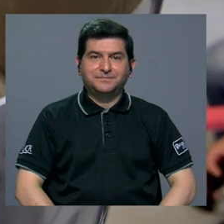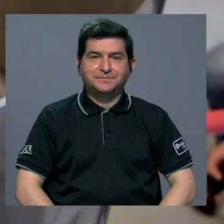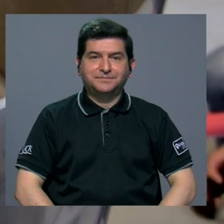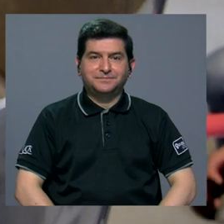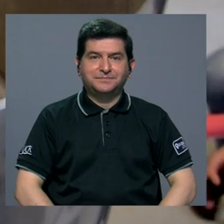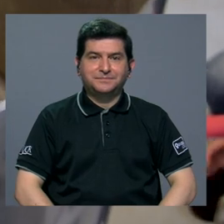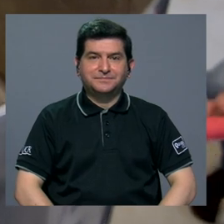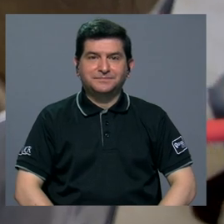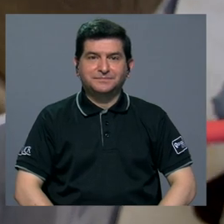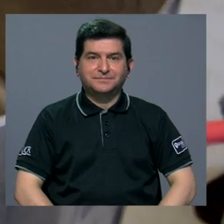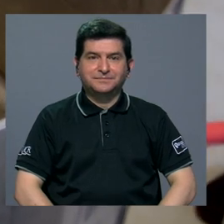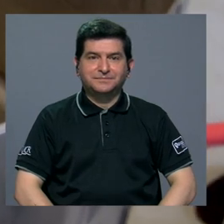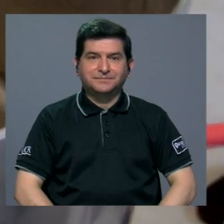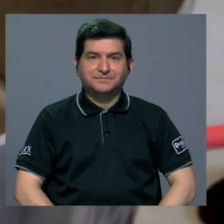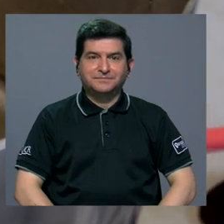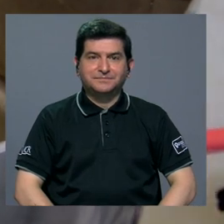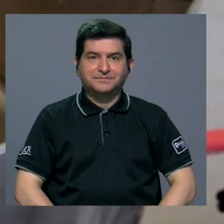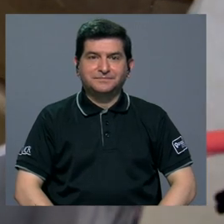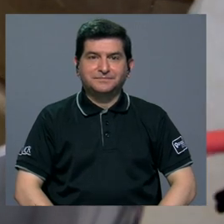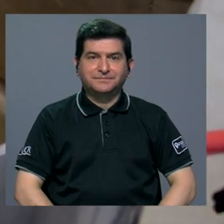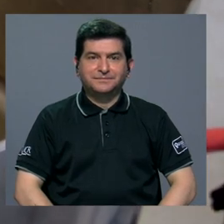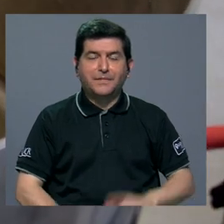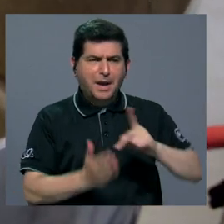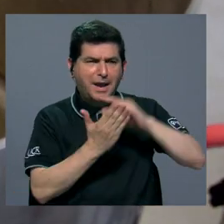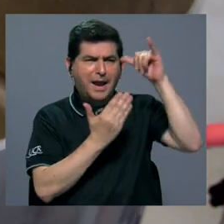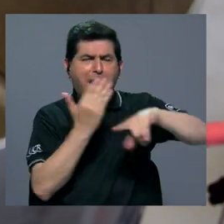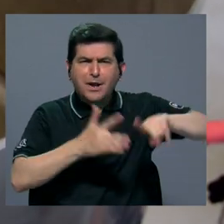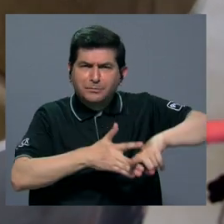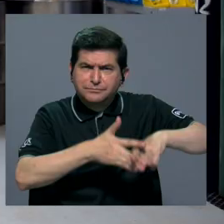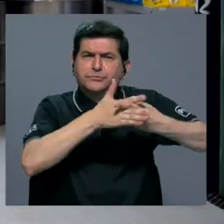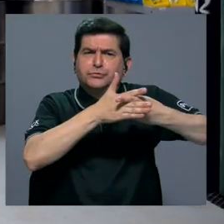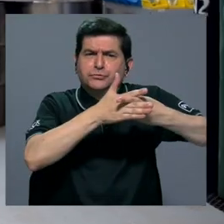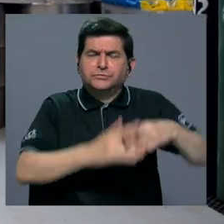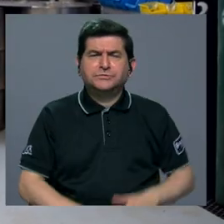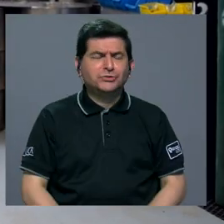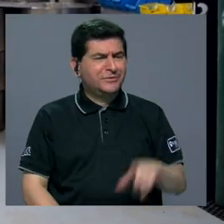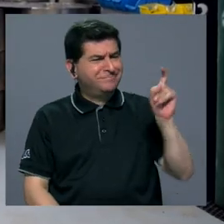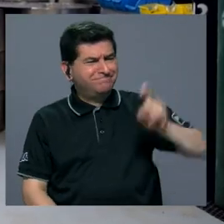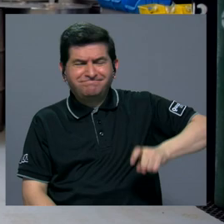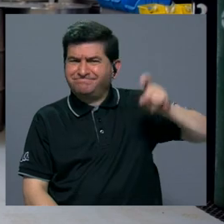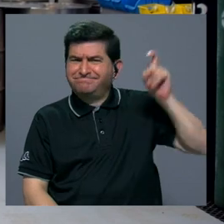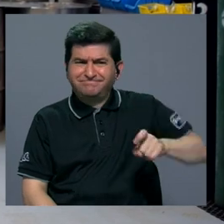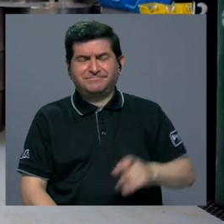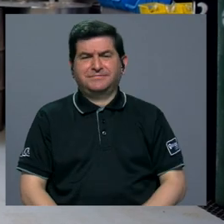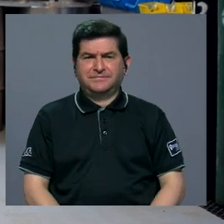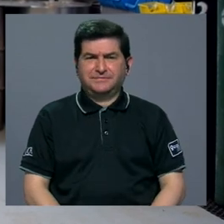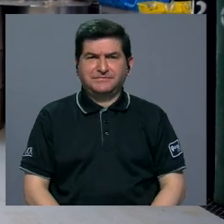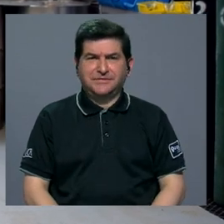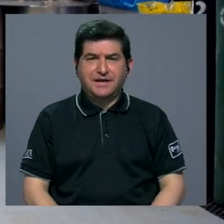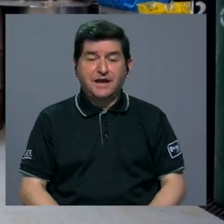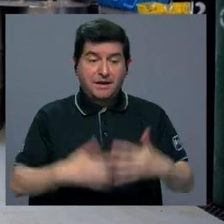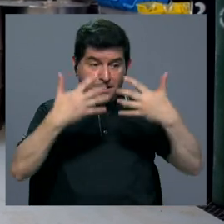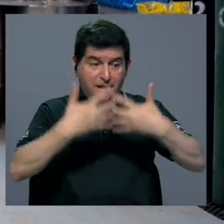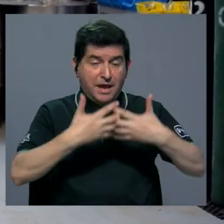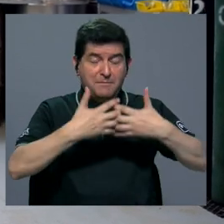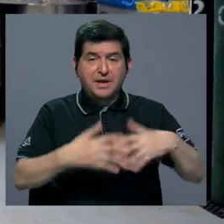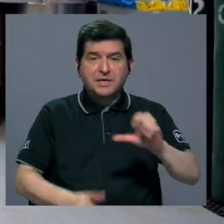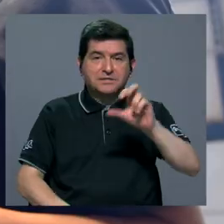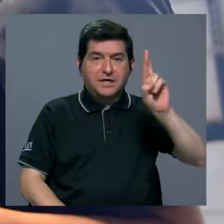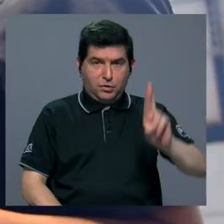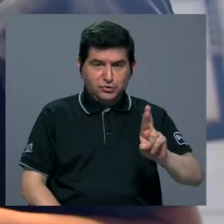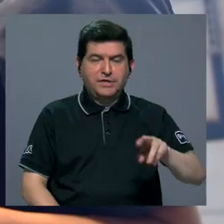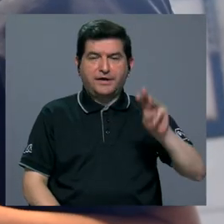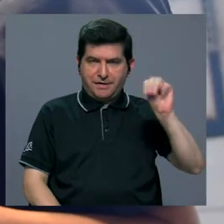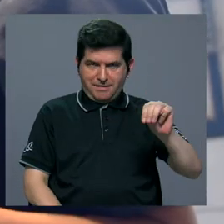el proyecto nace de la necesidad de la empresa Costa Rica Minery para